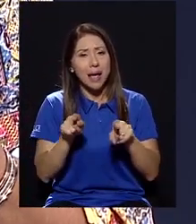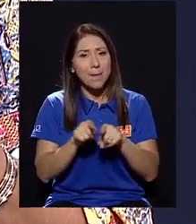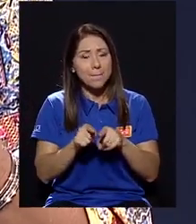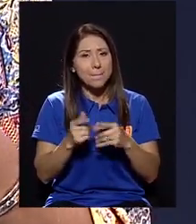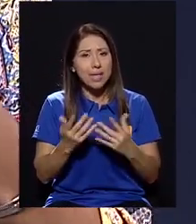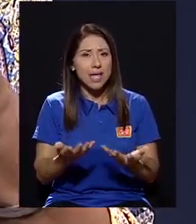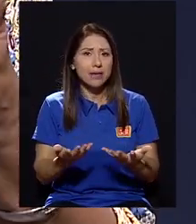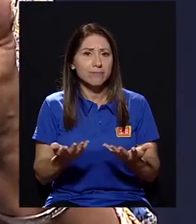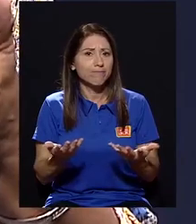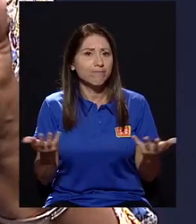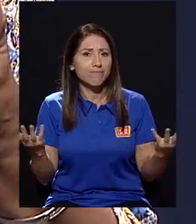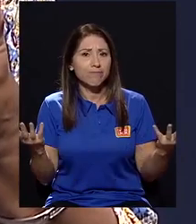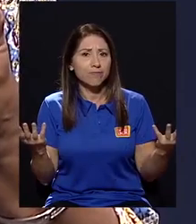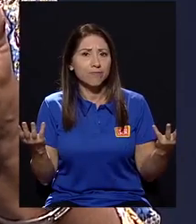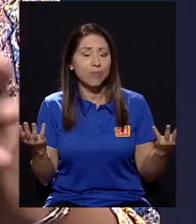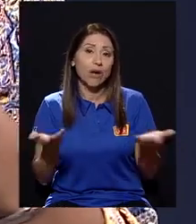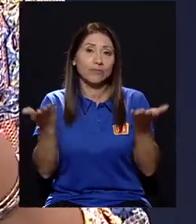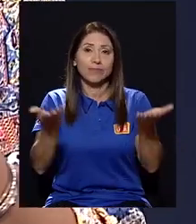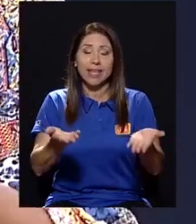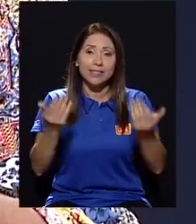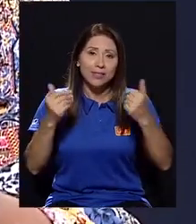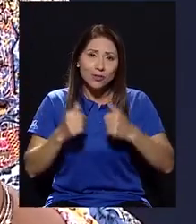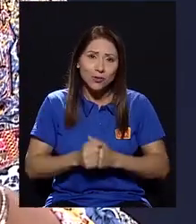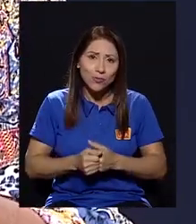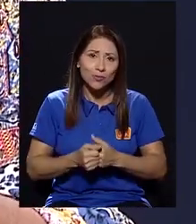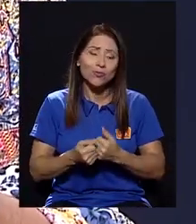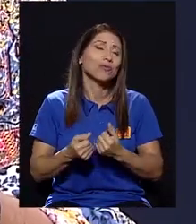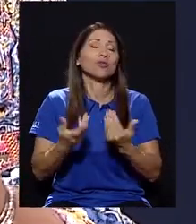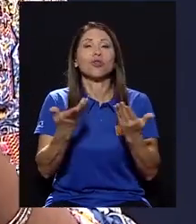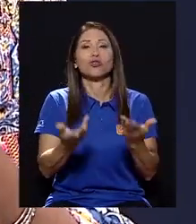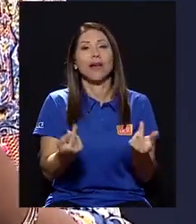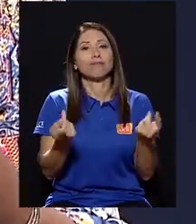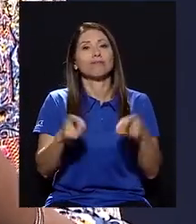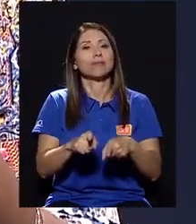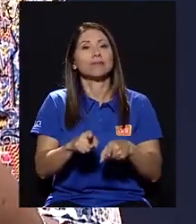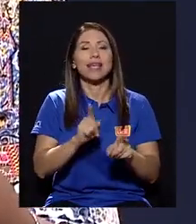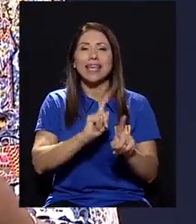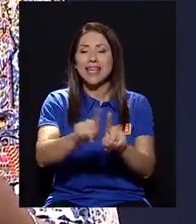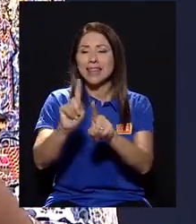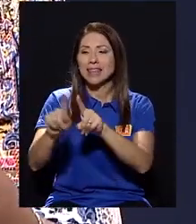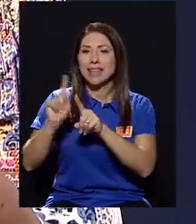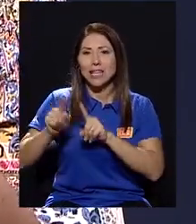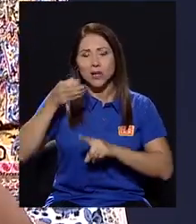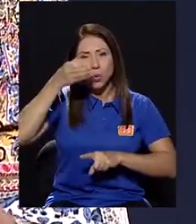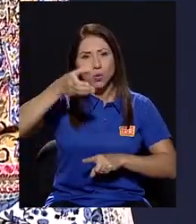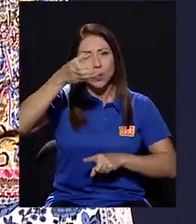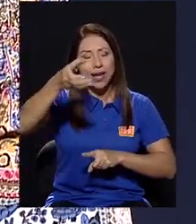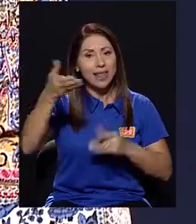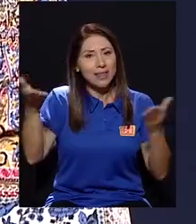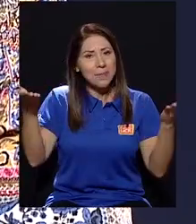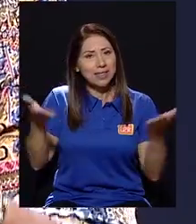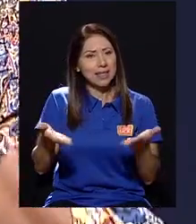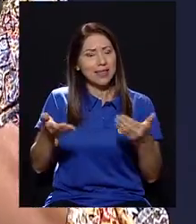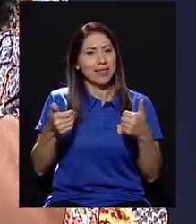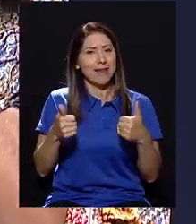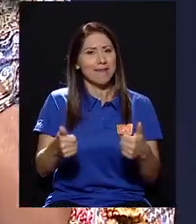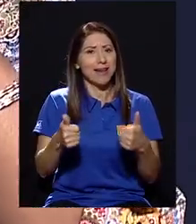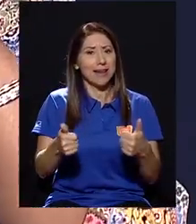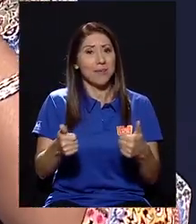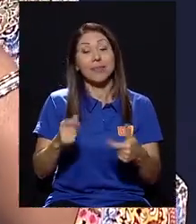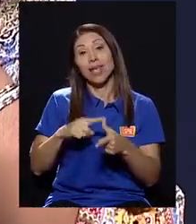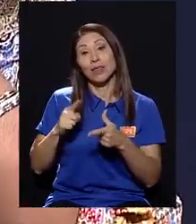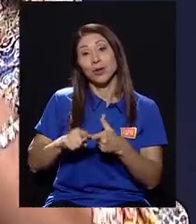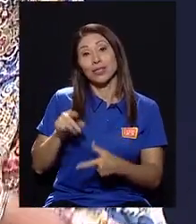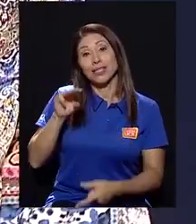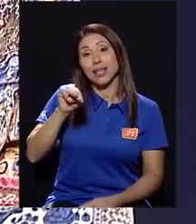bueno, esto nos da esa interculturalidad tan presente y tan rica en la provincia. Entonces,